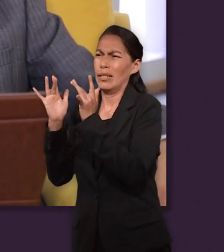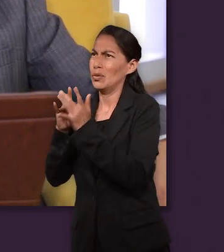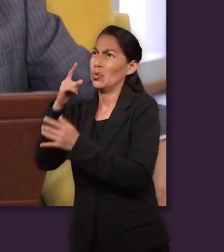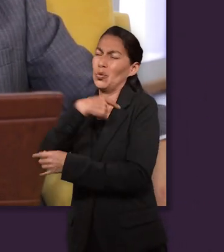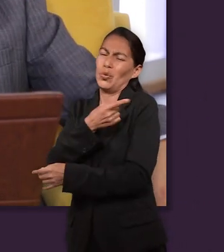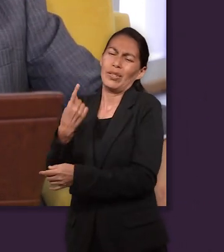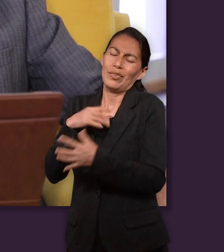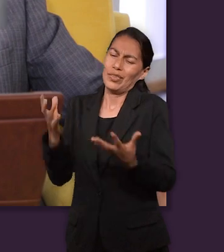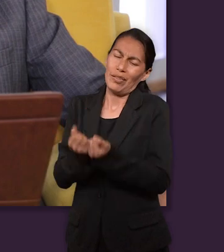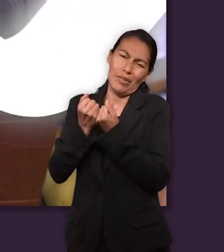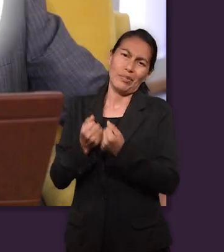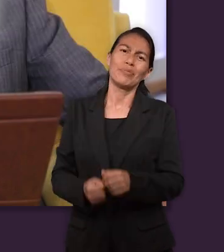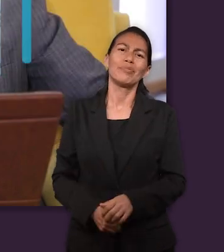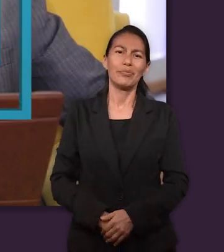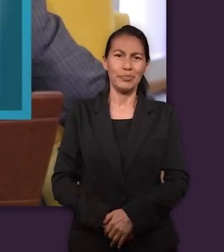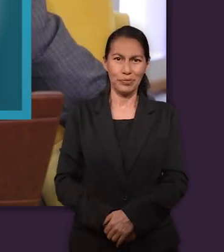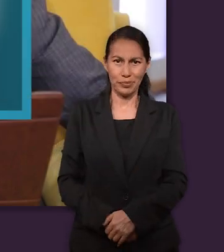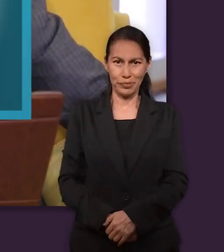Salvador Jesucristo.